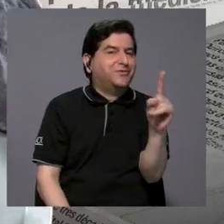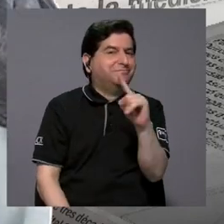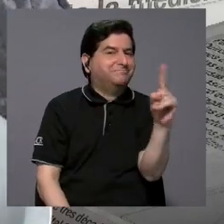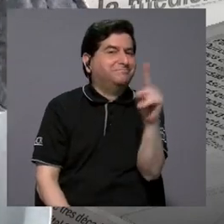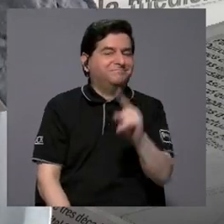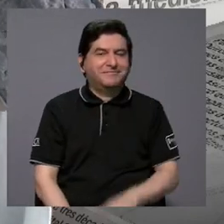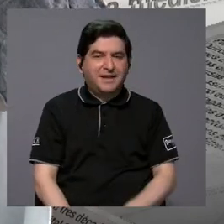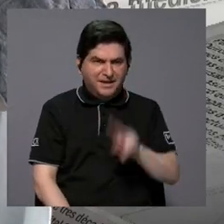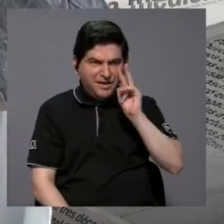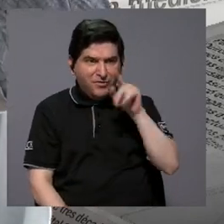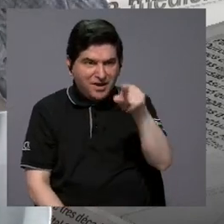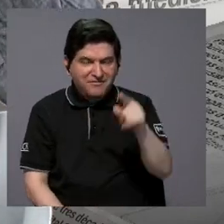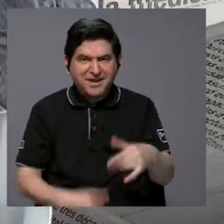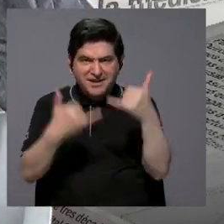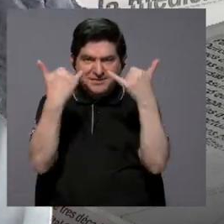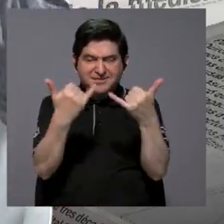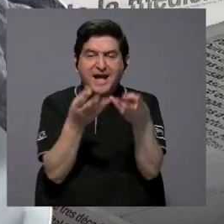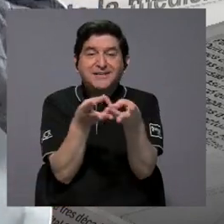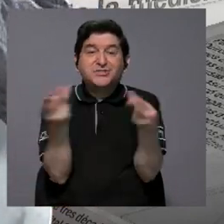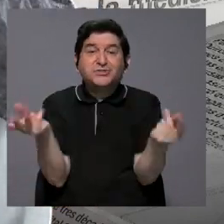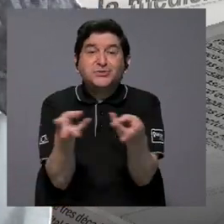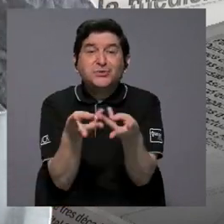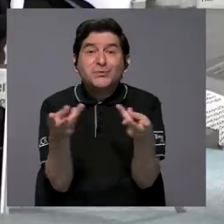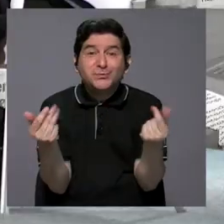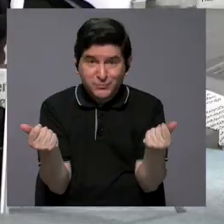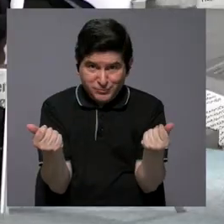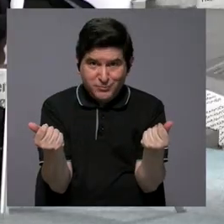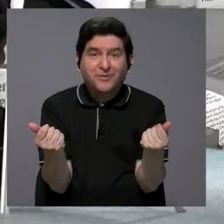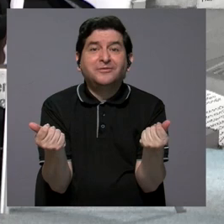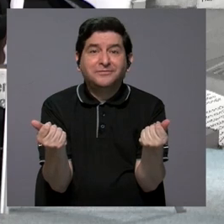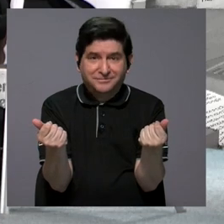sino que lo que vemos son las soluciones